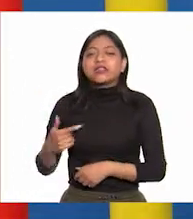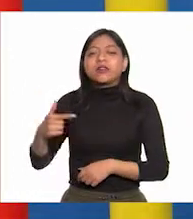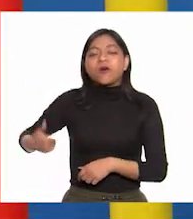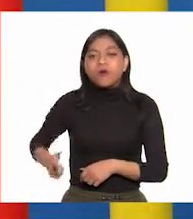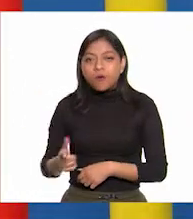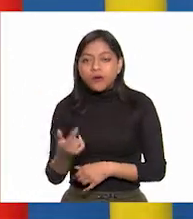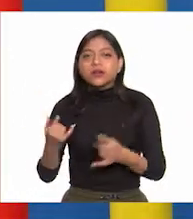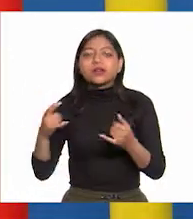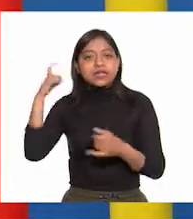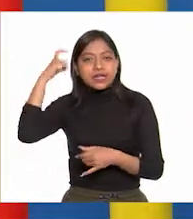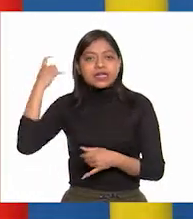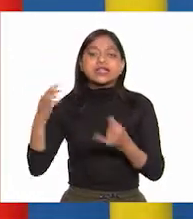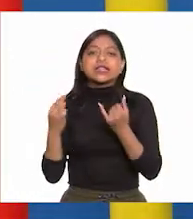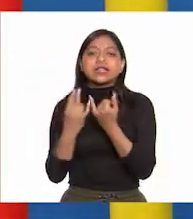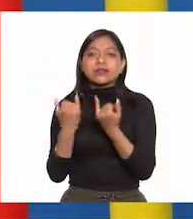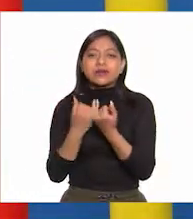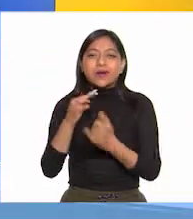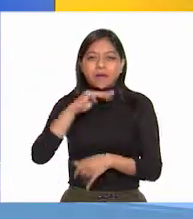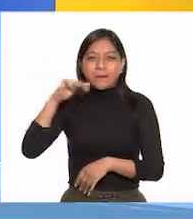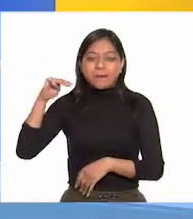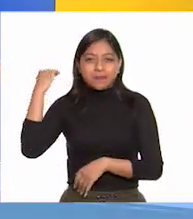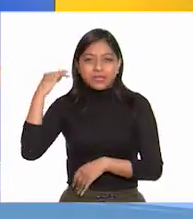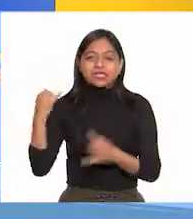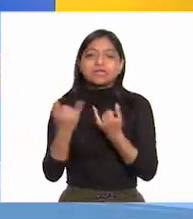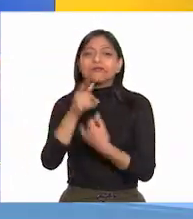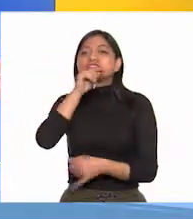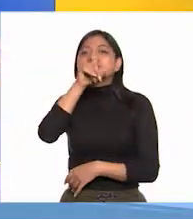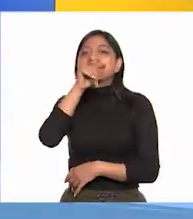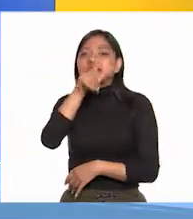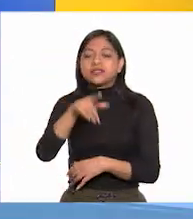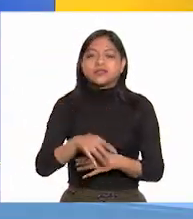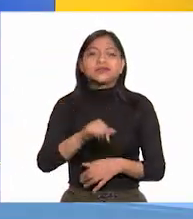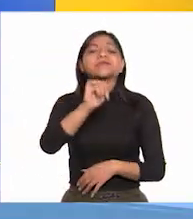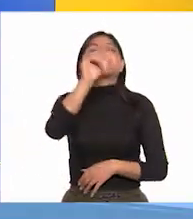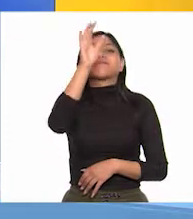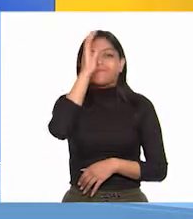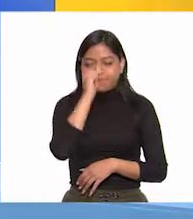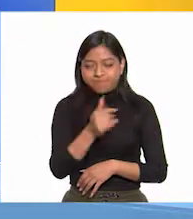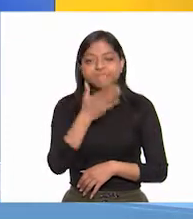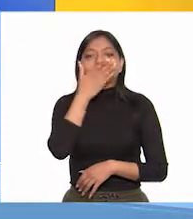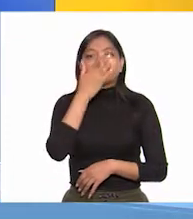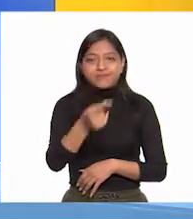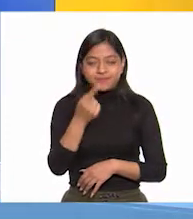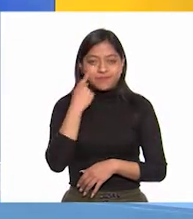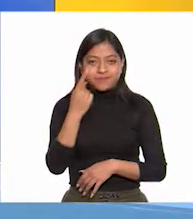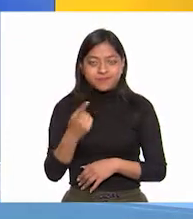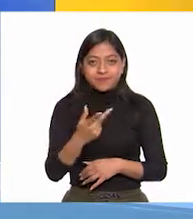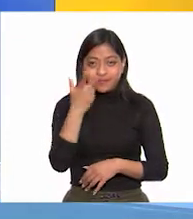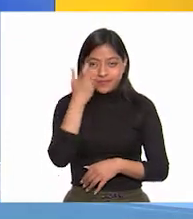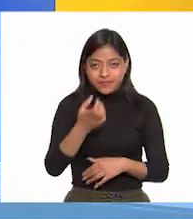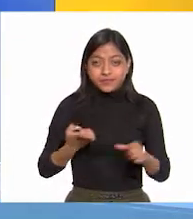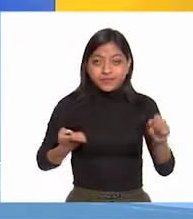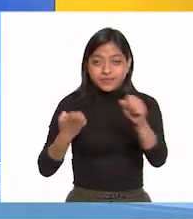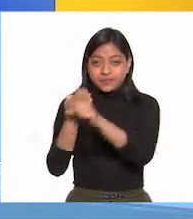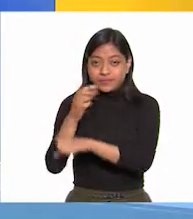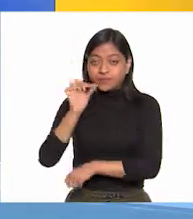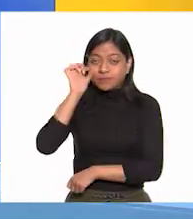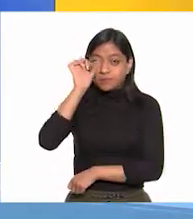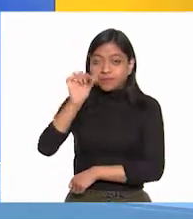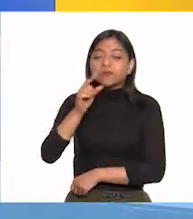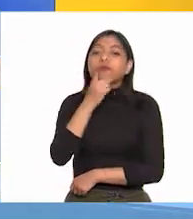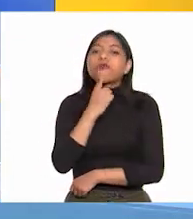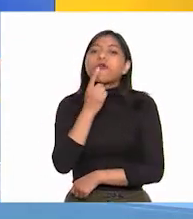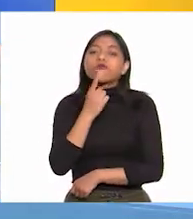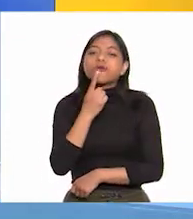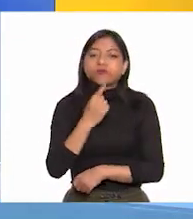Querétaro, Michoacán y Jalisco. Es correcto, Jenny, así que vamos a ponerle a estos estados un punto rojo